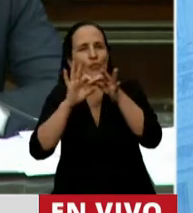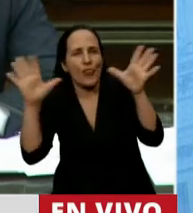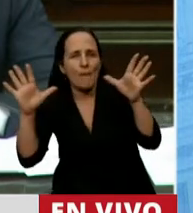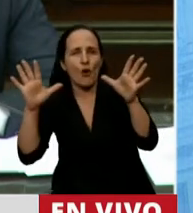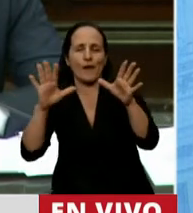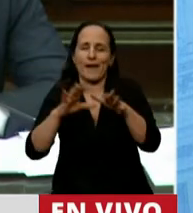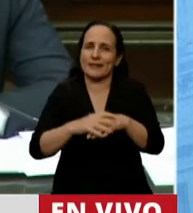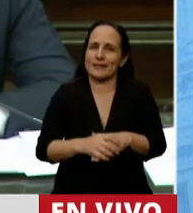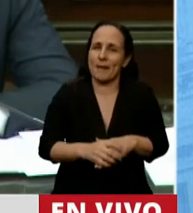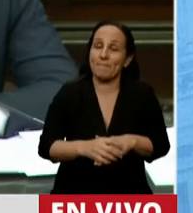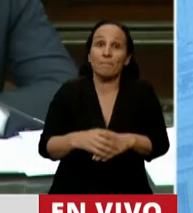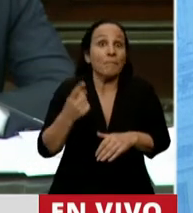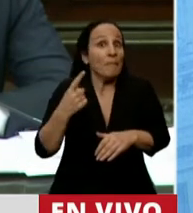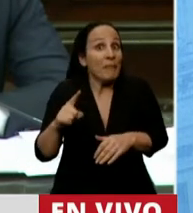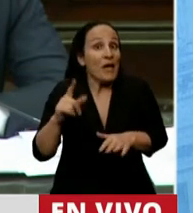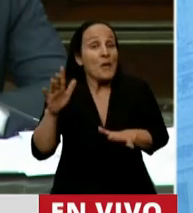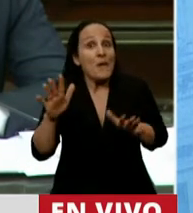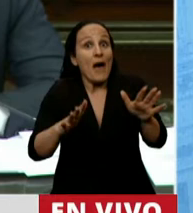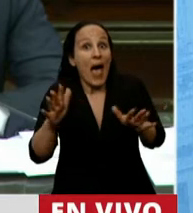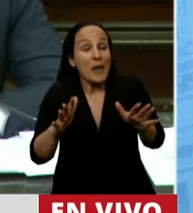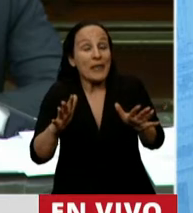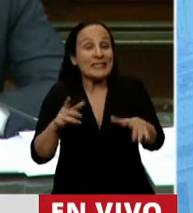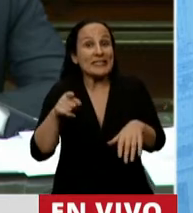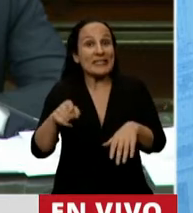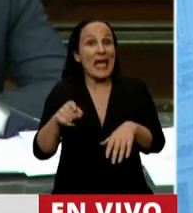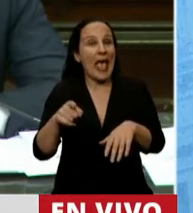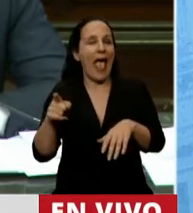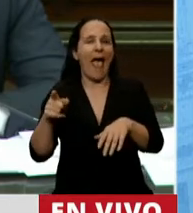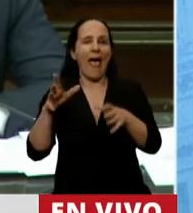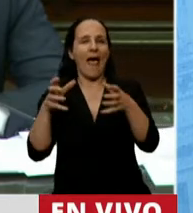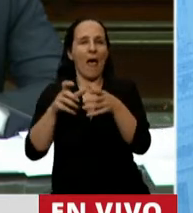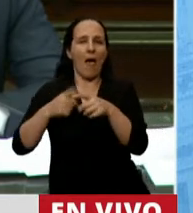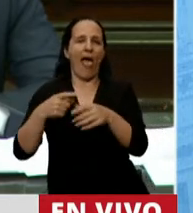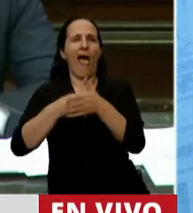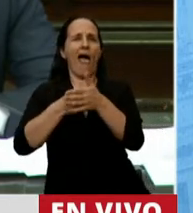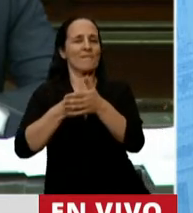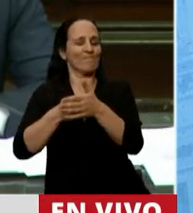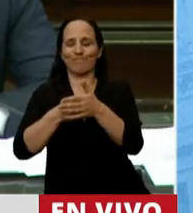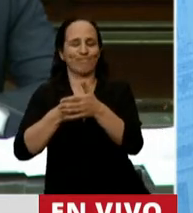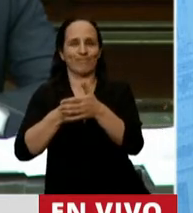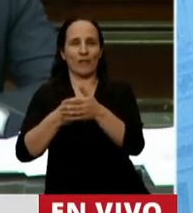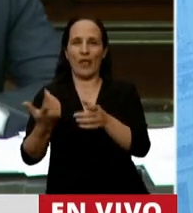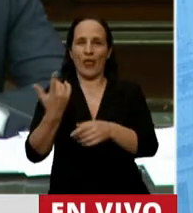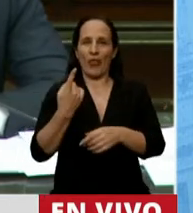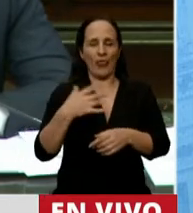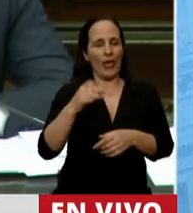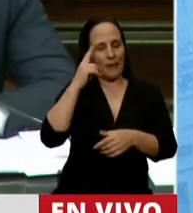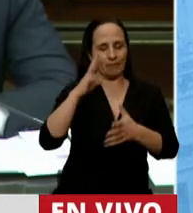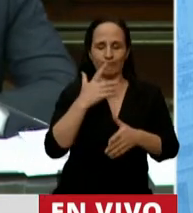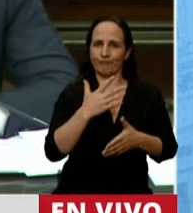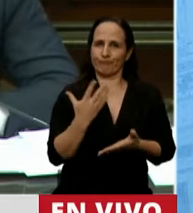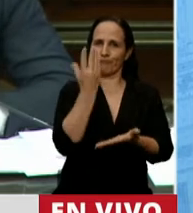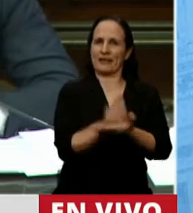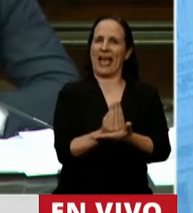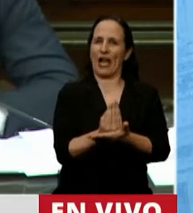a veces tenemos que dejar el saco de militante y ponernos el saco de dirigentes políticos y el